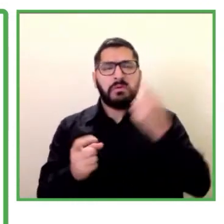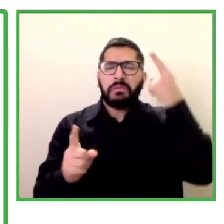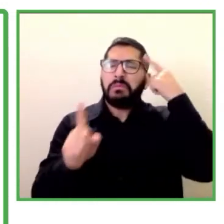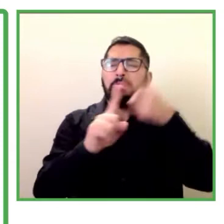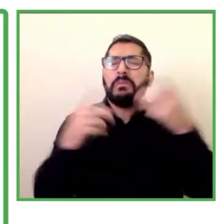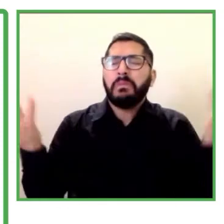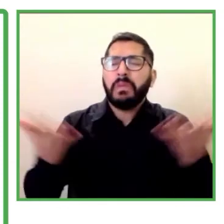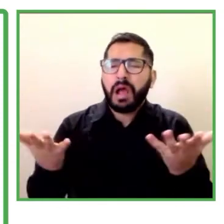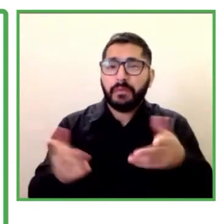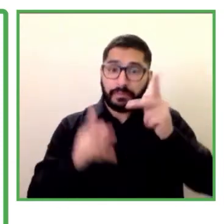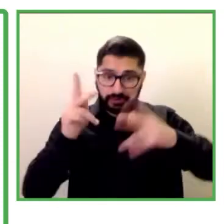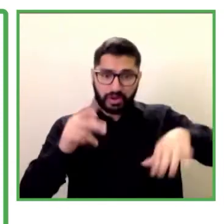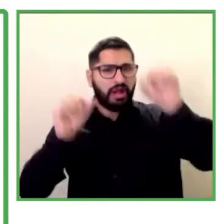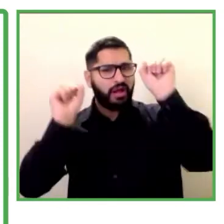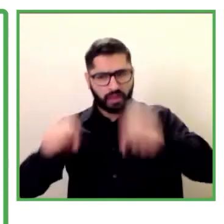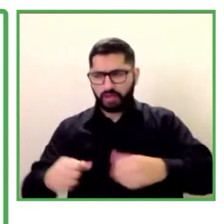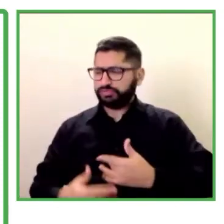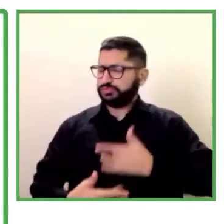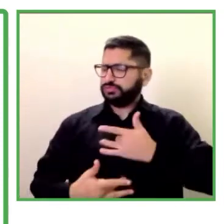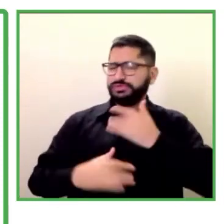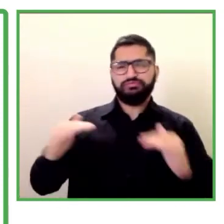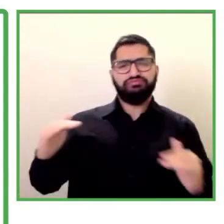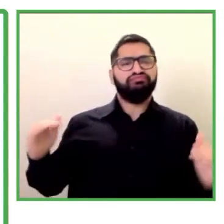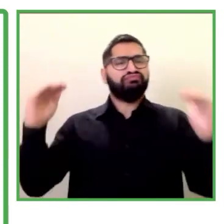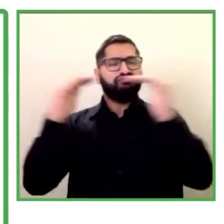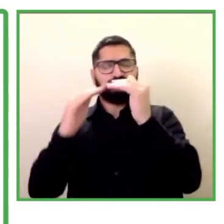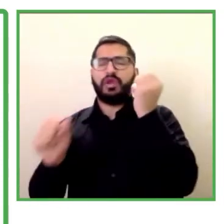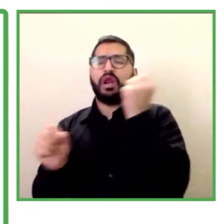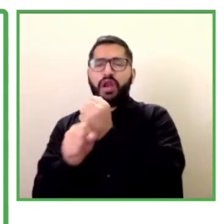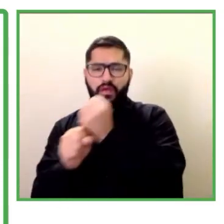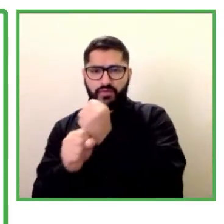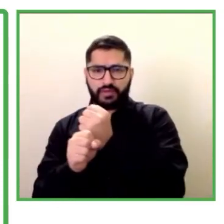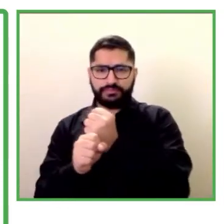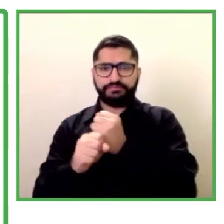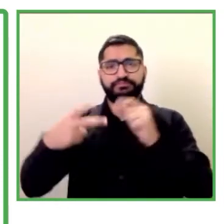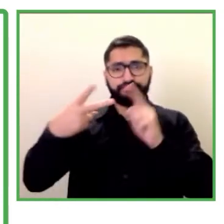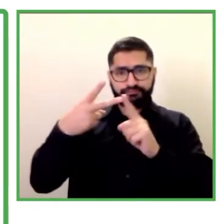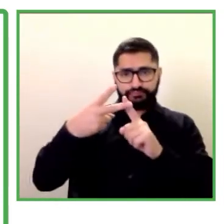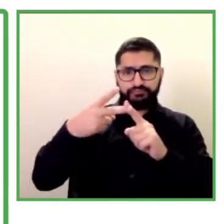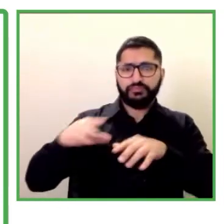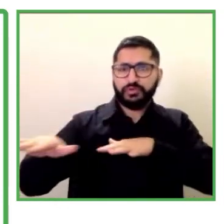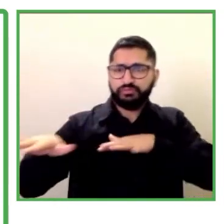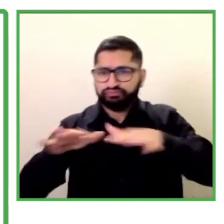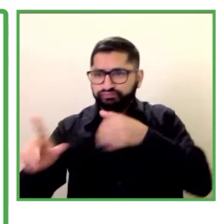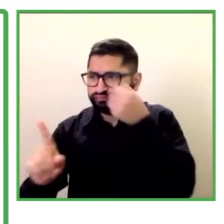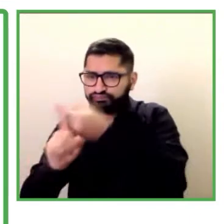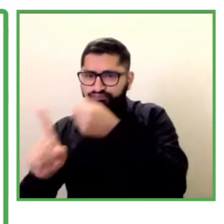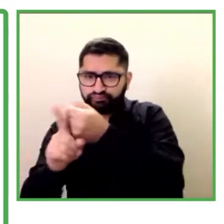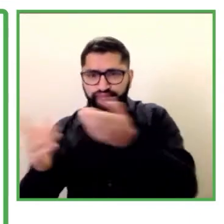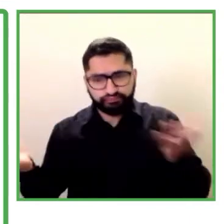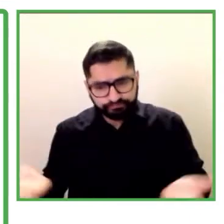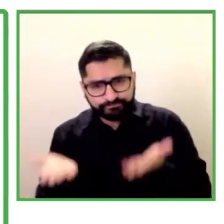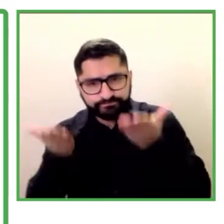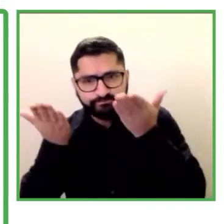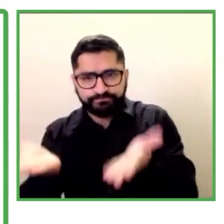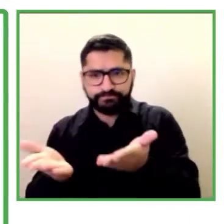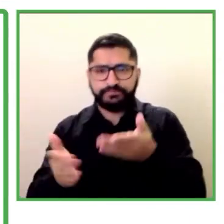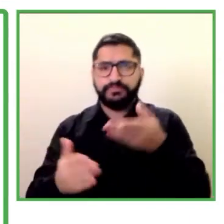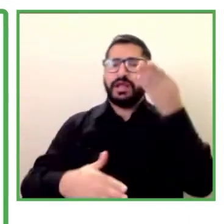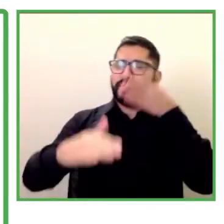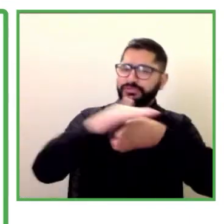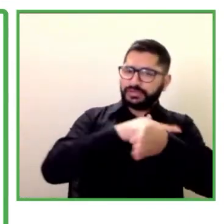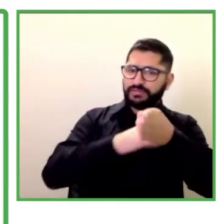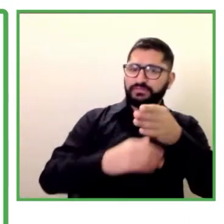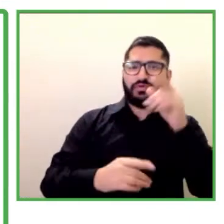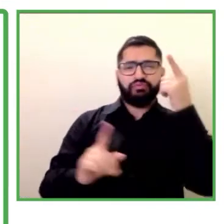y productos accesibles incluyentes no únicamente hacerlo hacia adentro sino también hacerlo hacia